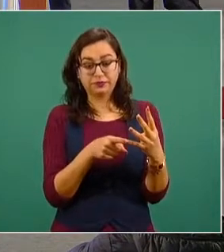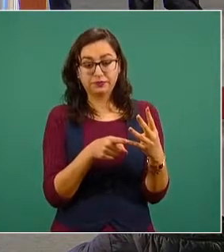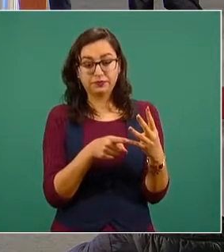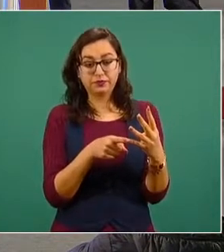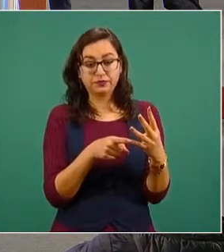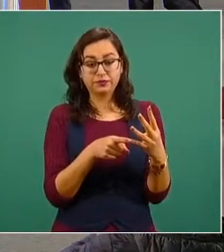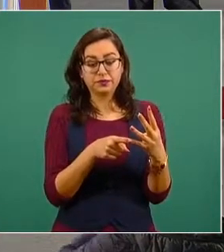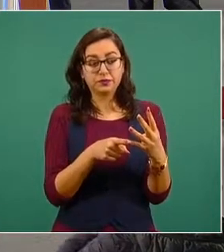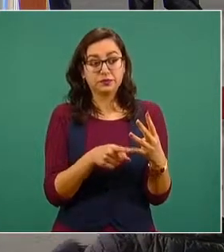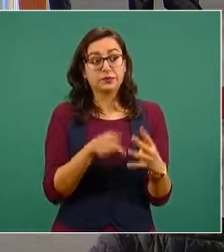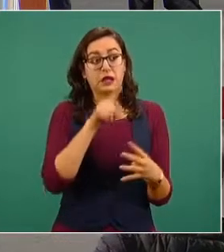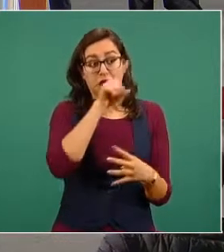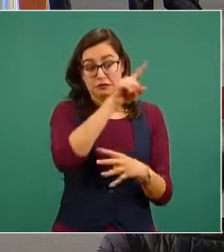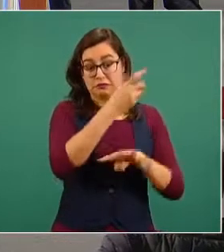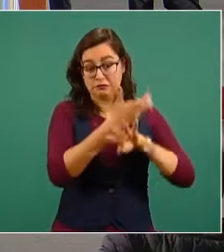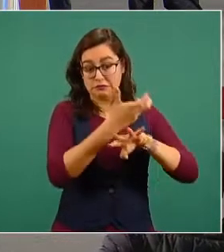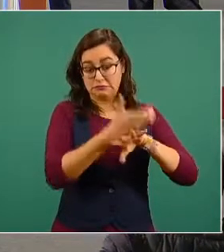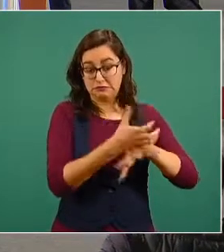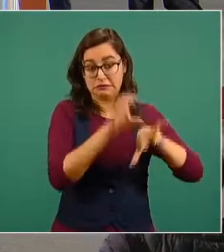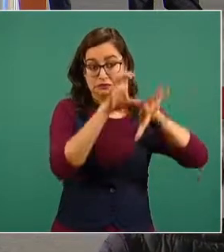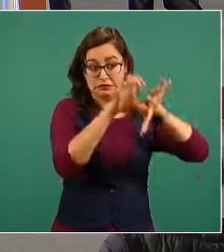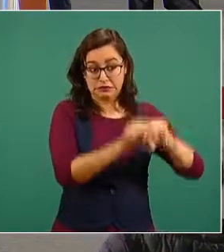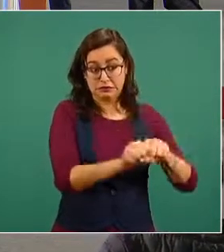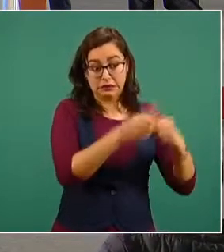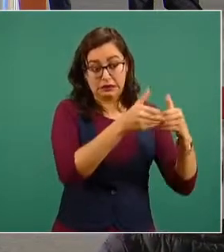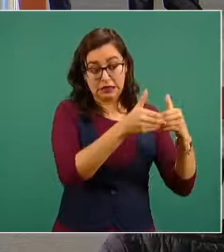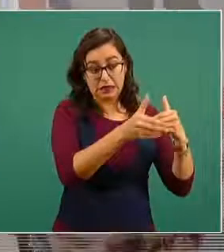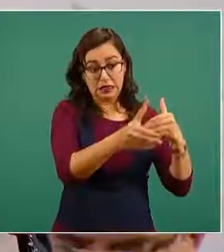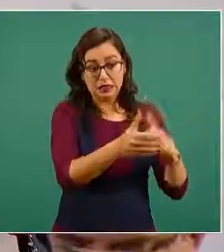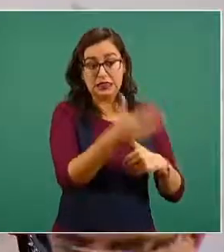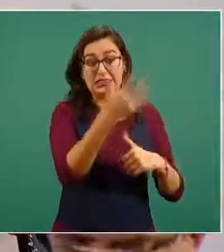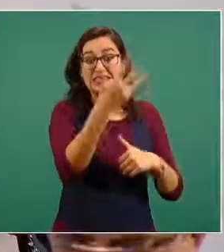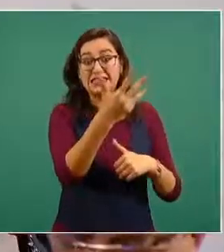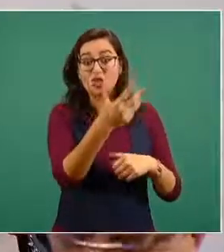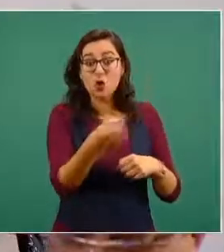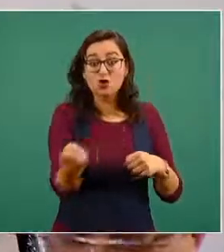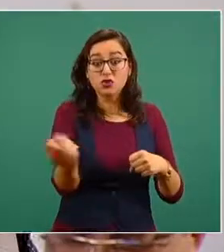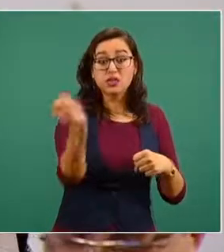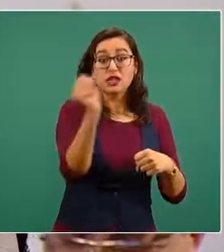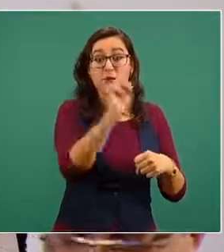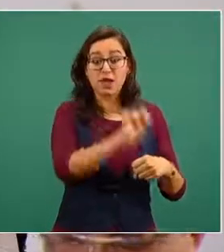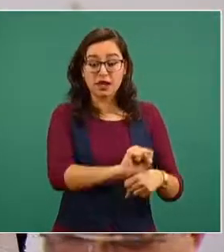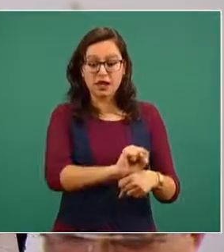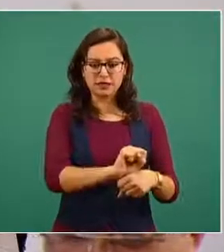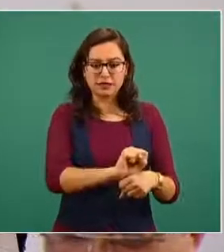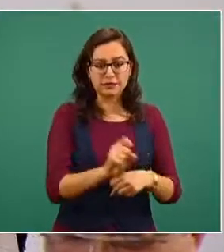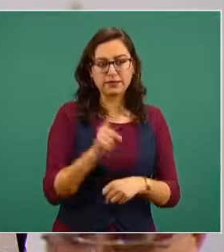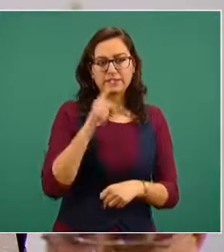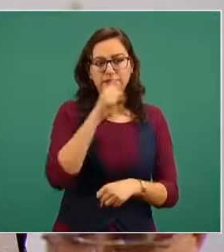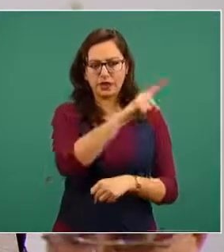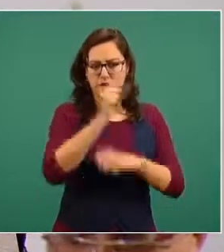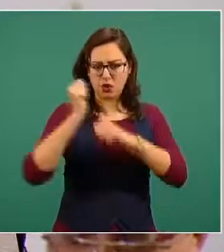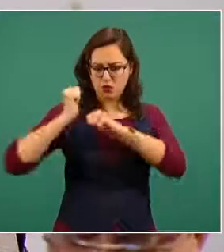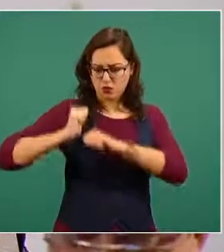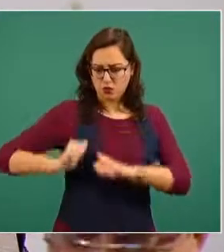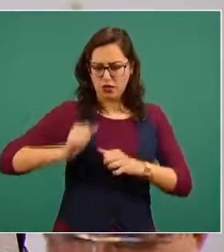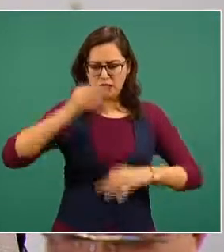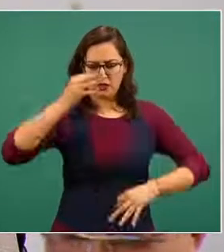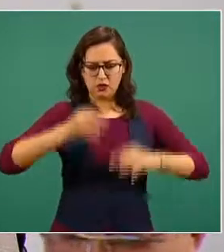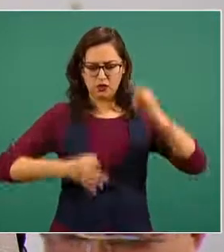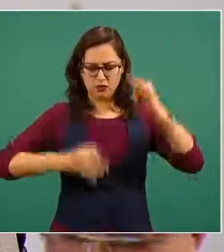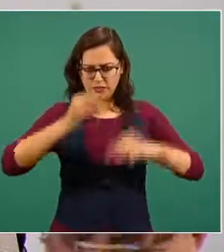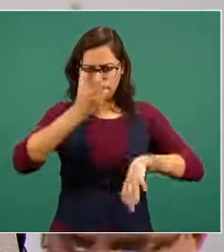sido detenido el general Cienfuegos, el Departamento de Justicia de los Estados Unidos de Norteamérica